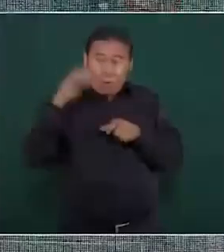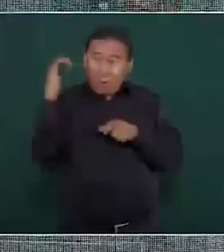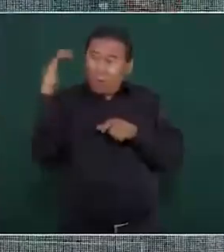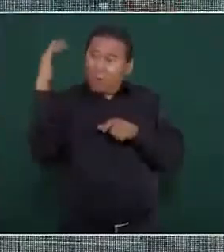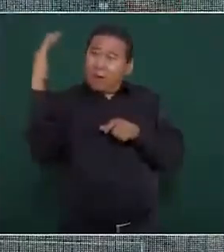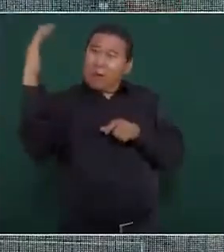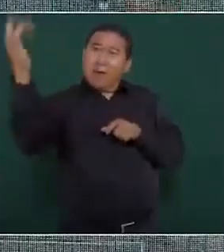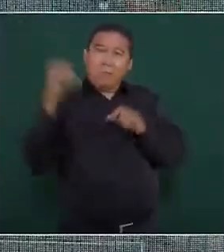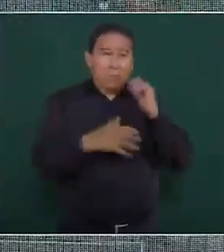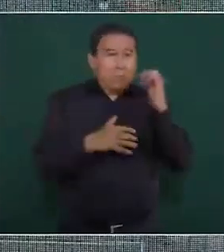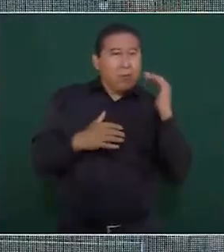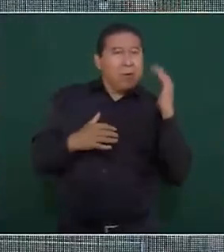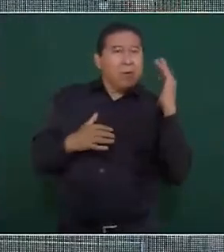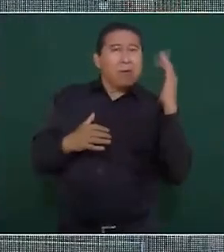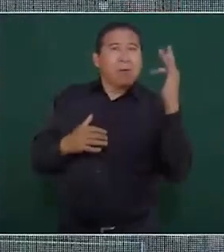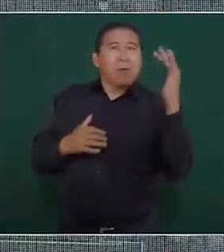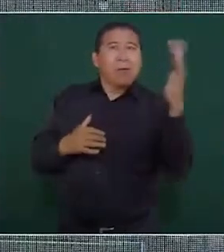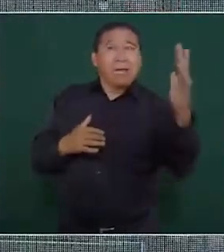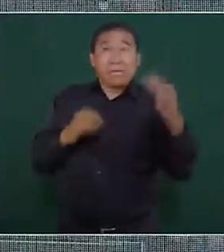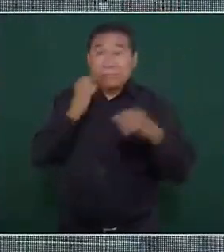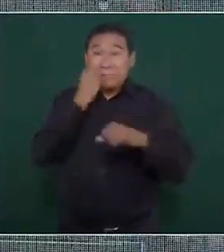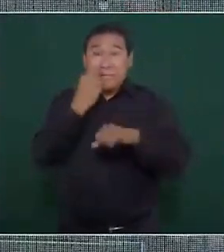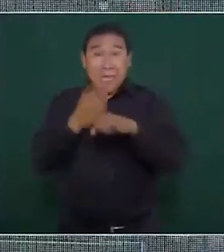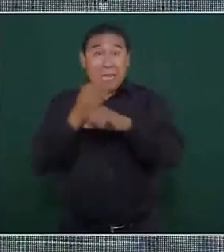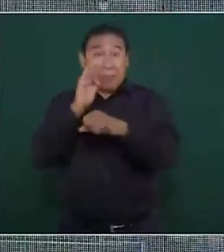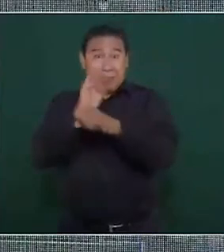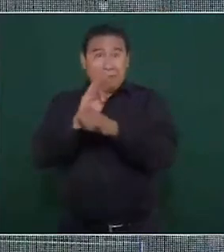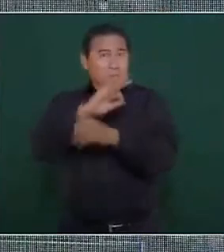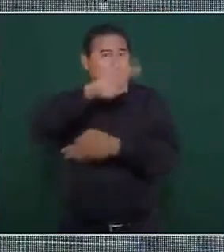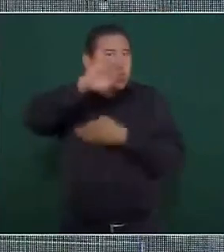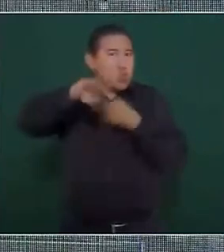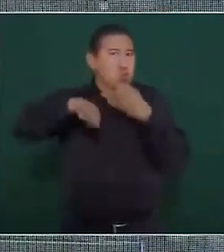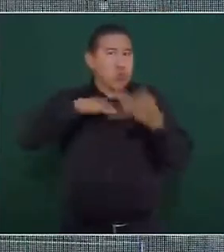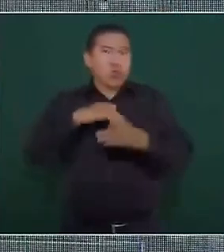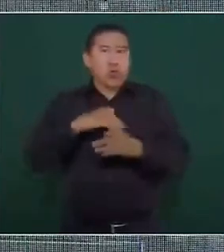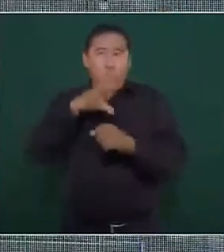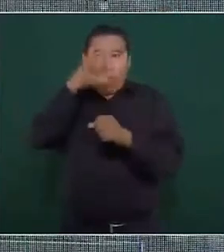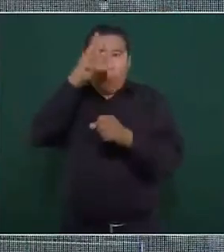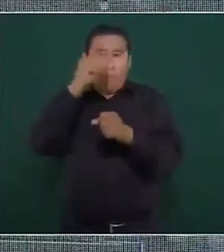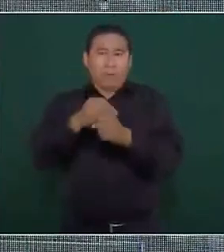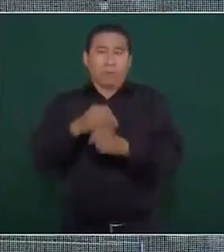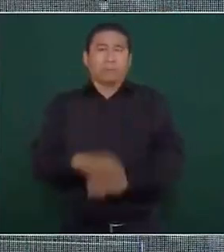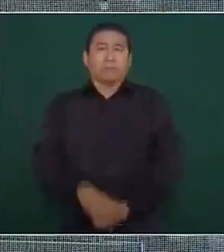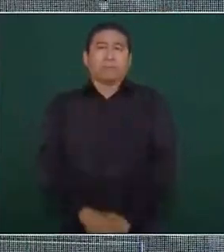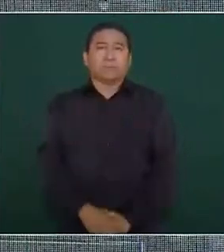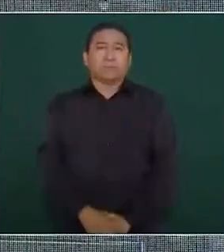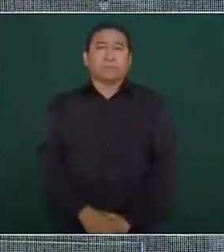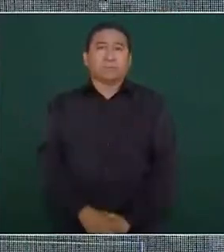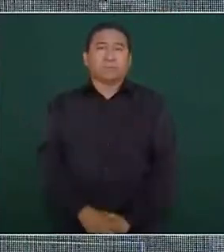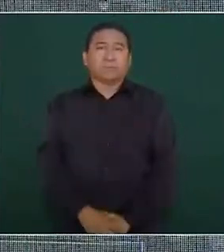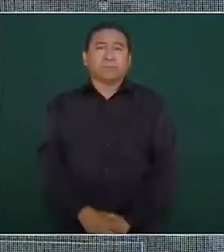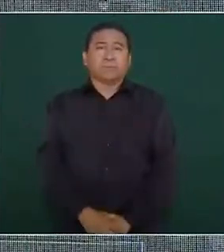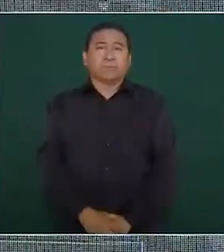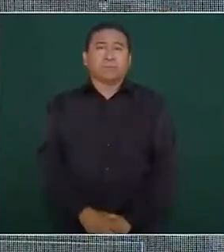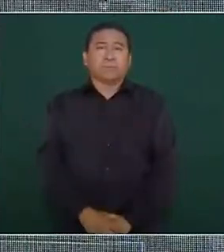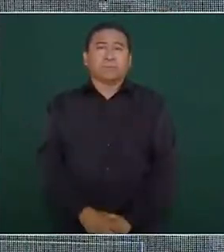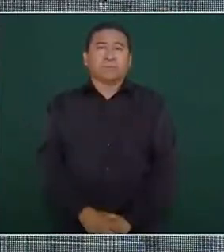esto va a corresponder a la Secretaría de Defensa, todo, completo. Pero aparte,